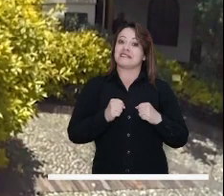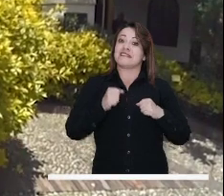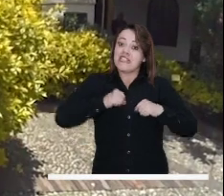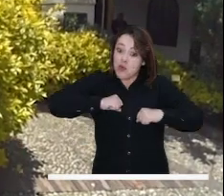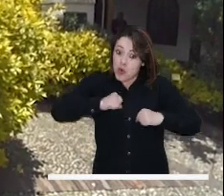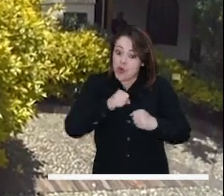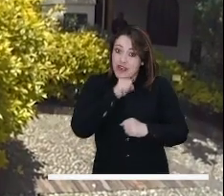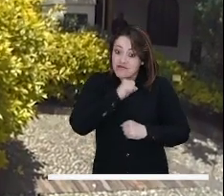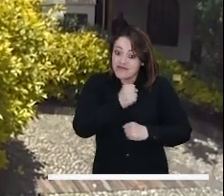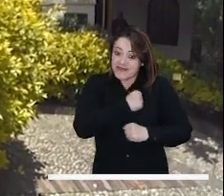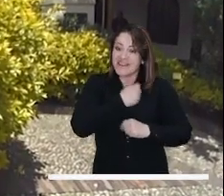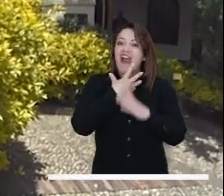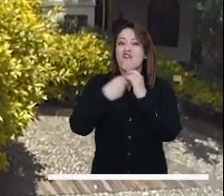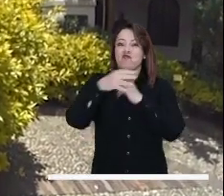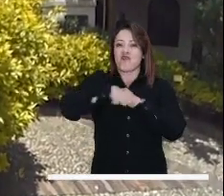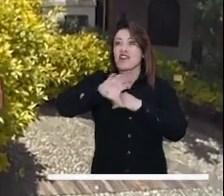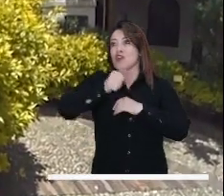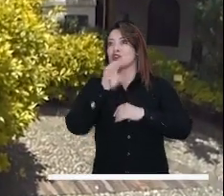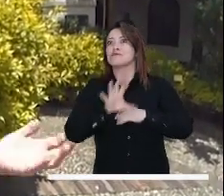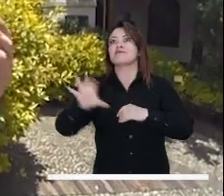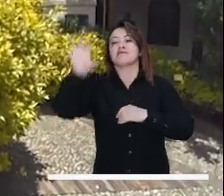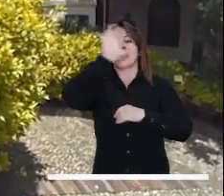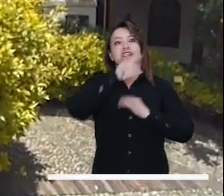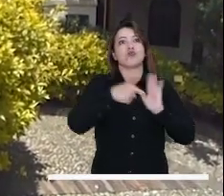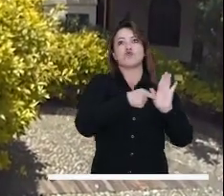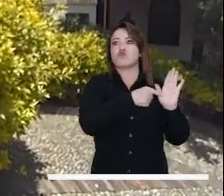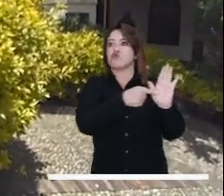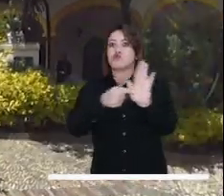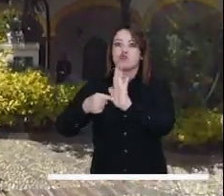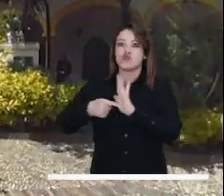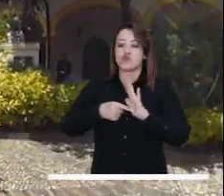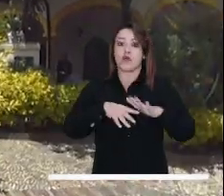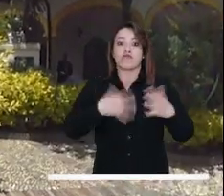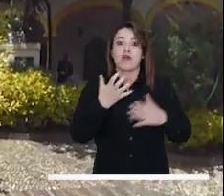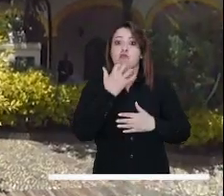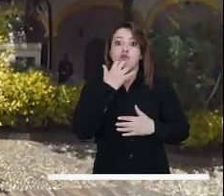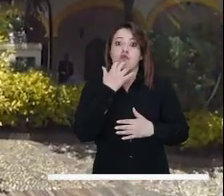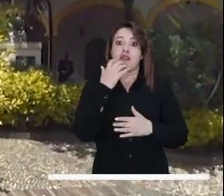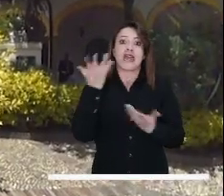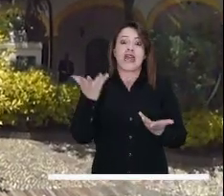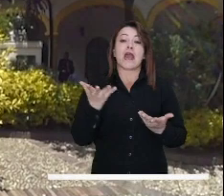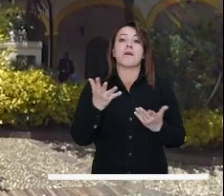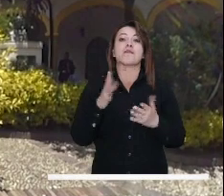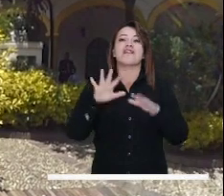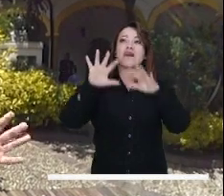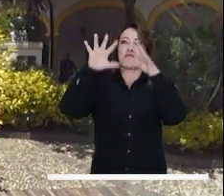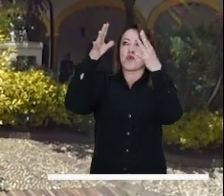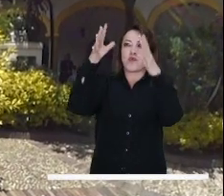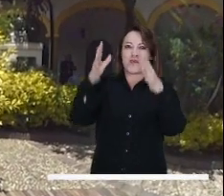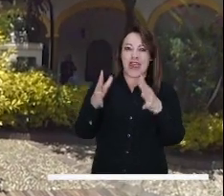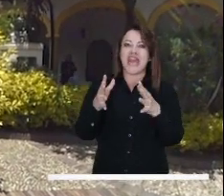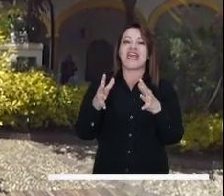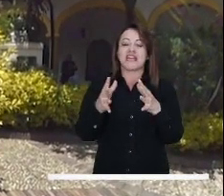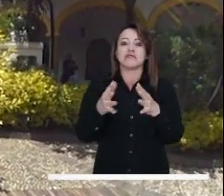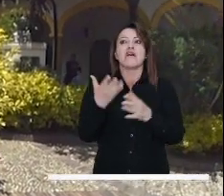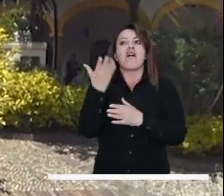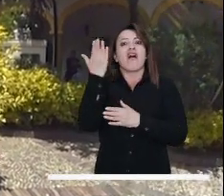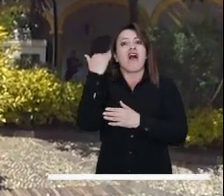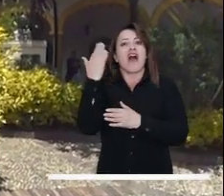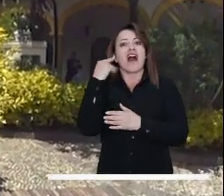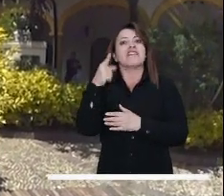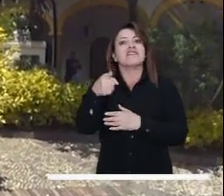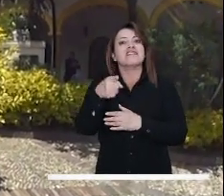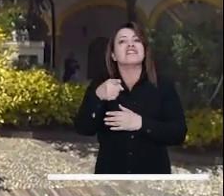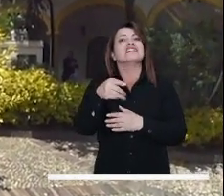se valora la ciudad, también afuera va a ser valorada. Y eso depende, por ejemplo, de que no tumbemos los monumentos.